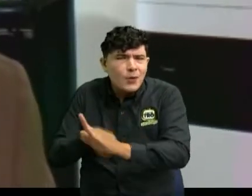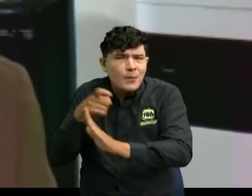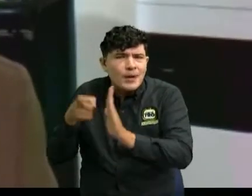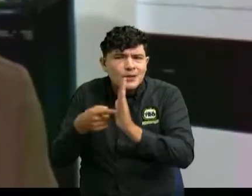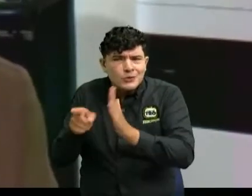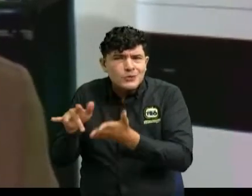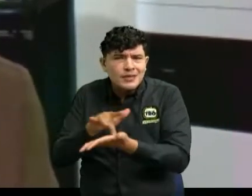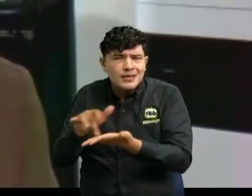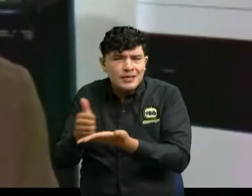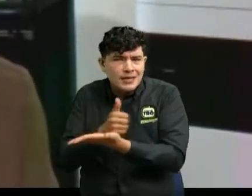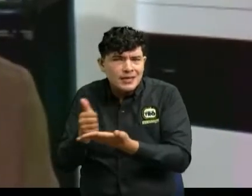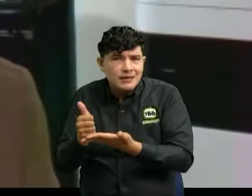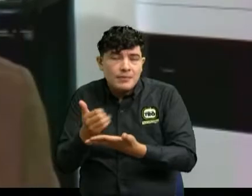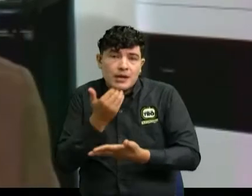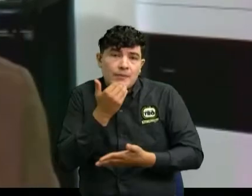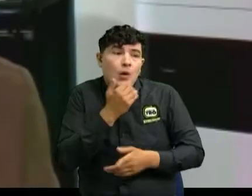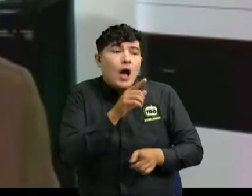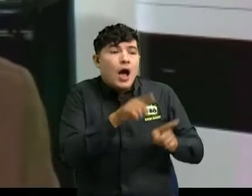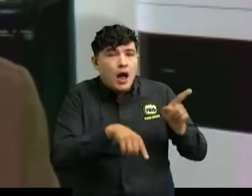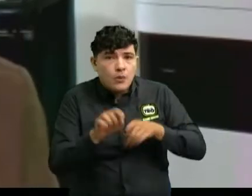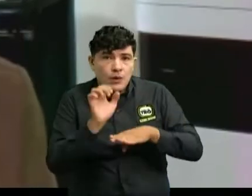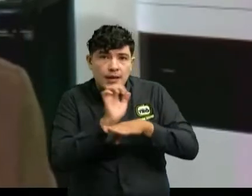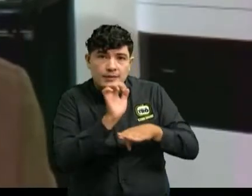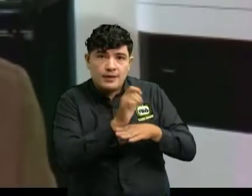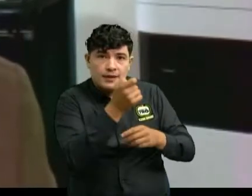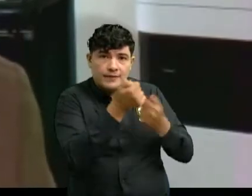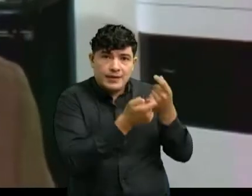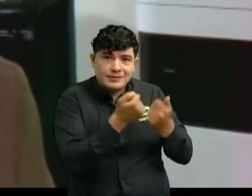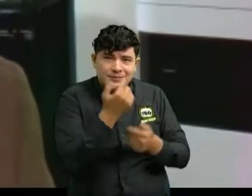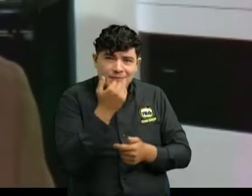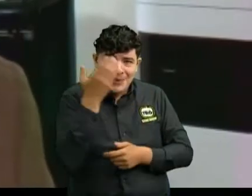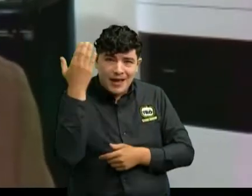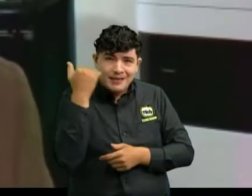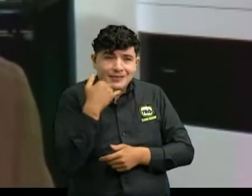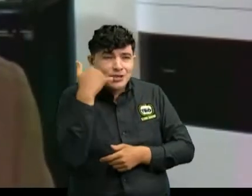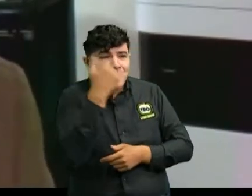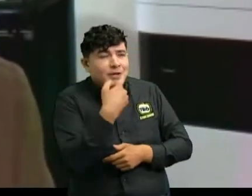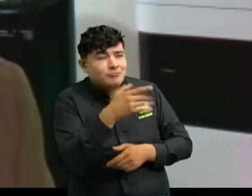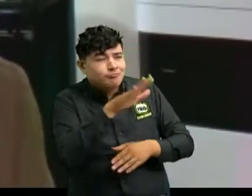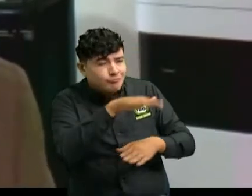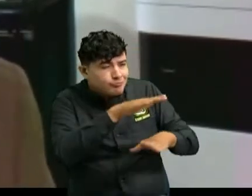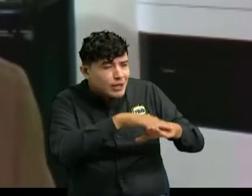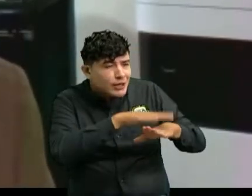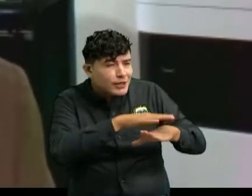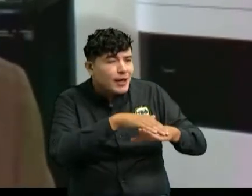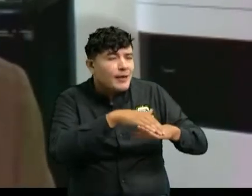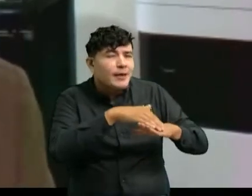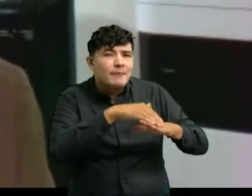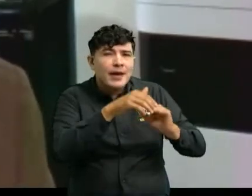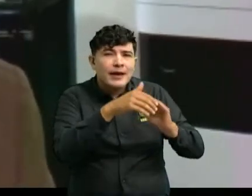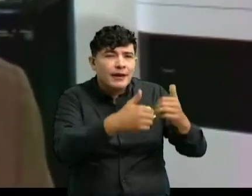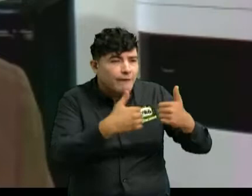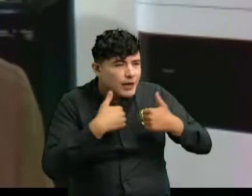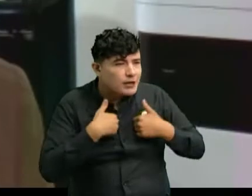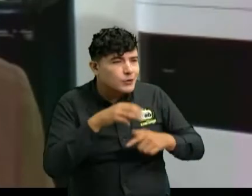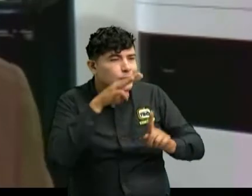Contrario a algunas entidades financieras, el alivio que ofrecieron de la pandemia fue que durante